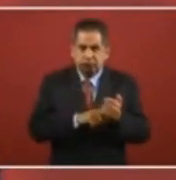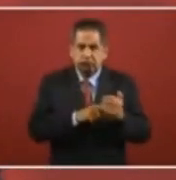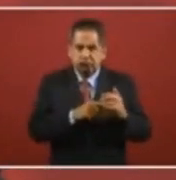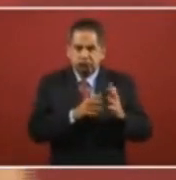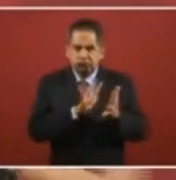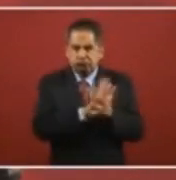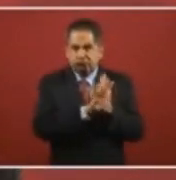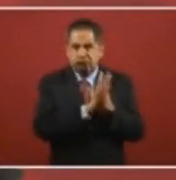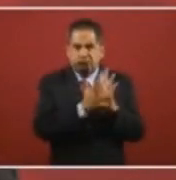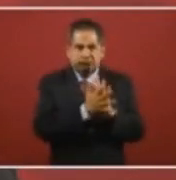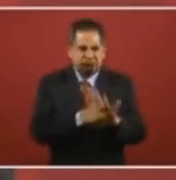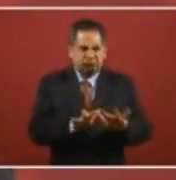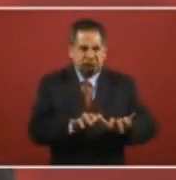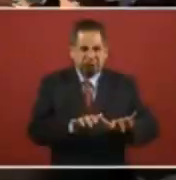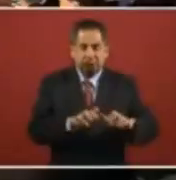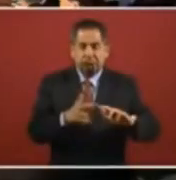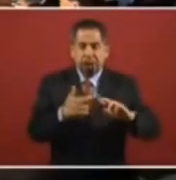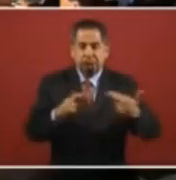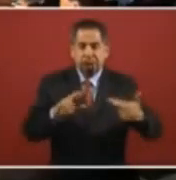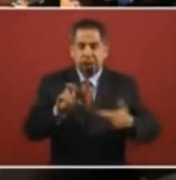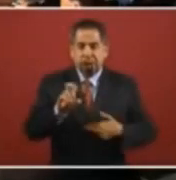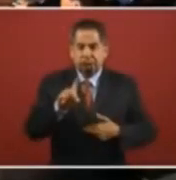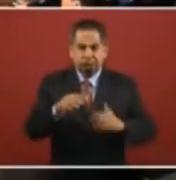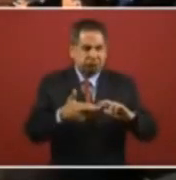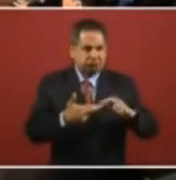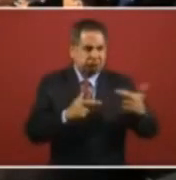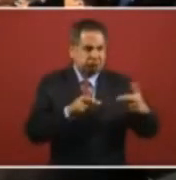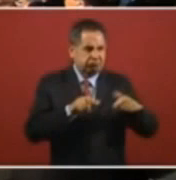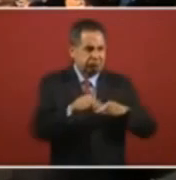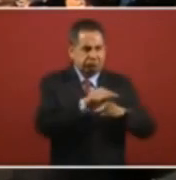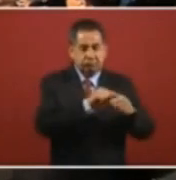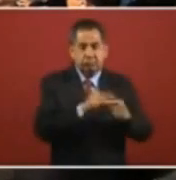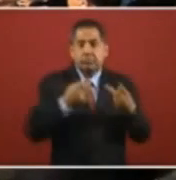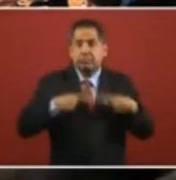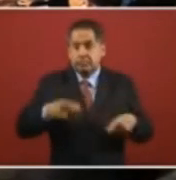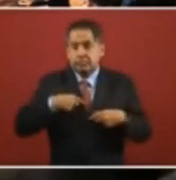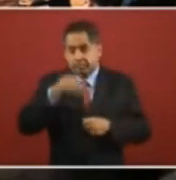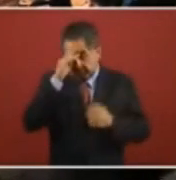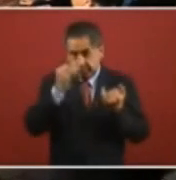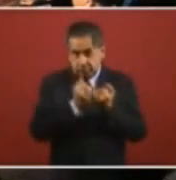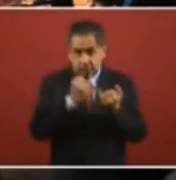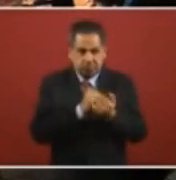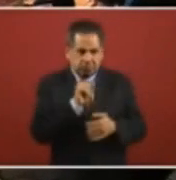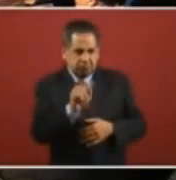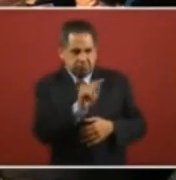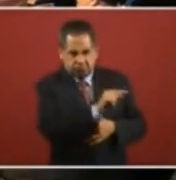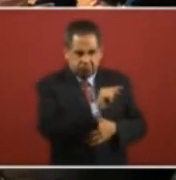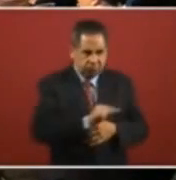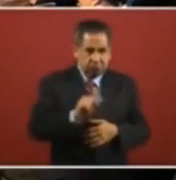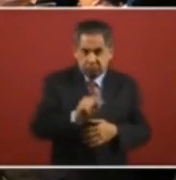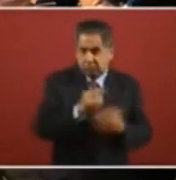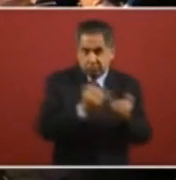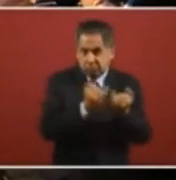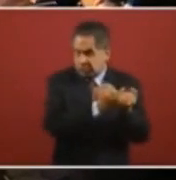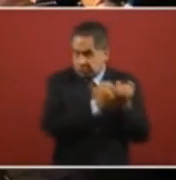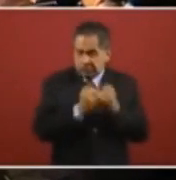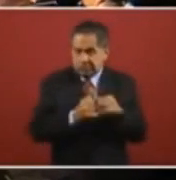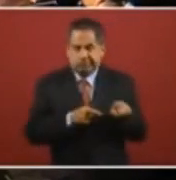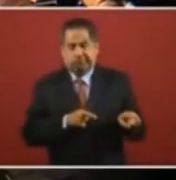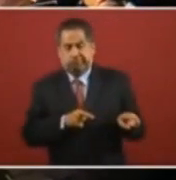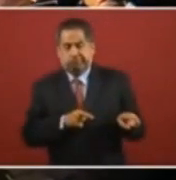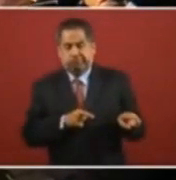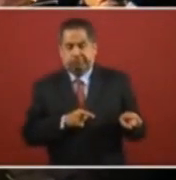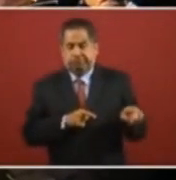digital y de personas que piensan de esa manera. Por lo tanto, la primera batalla que México ha dado es